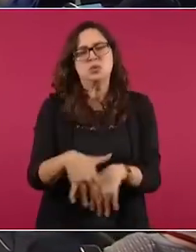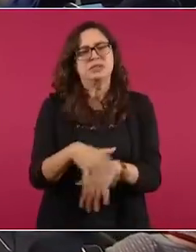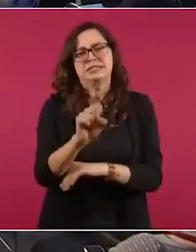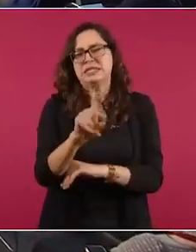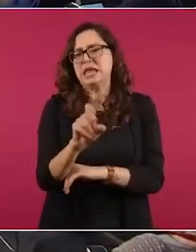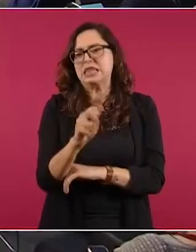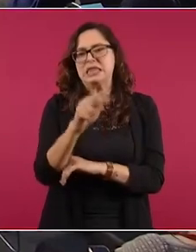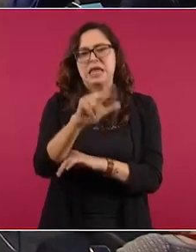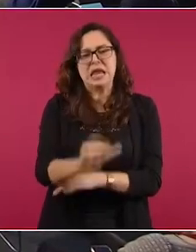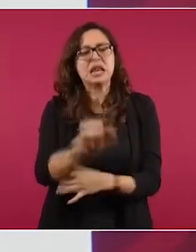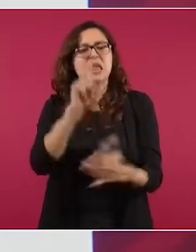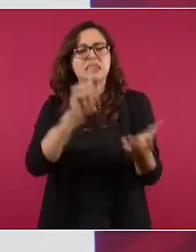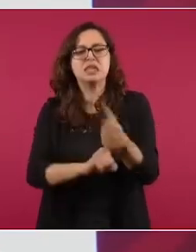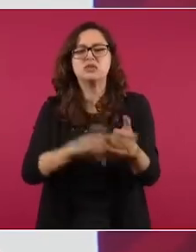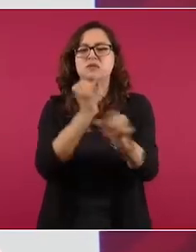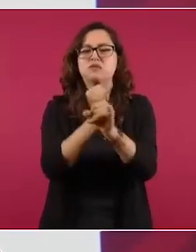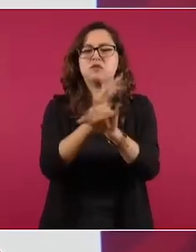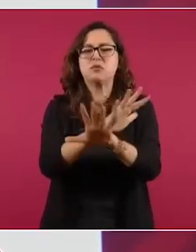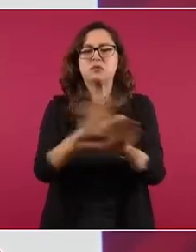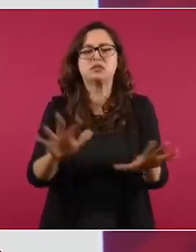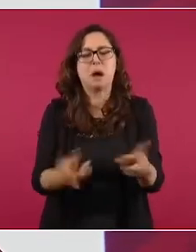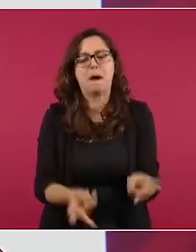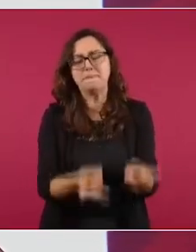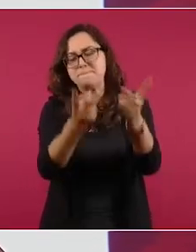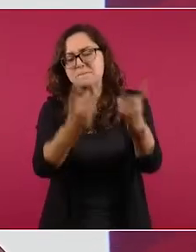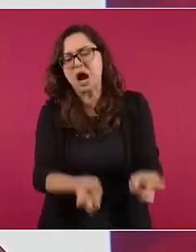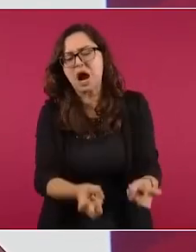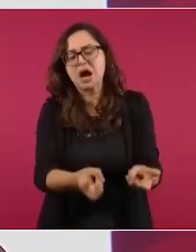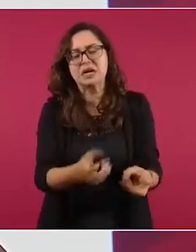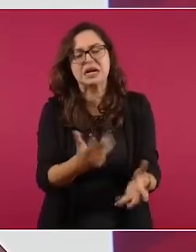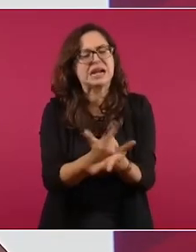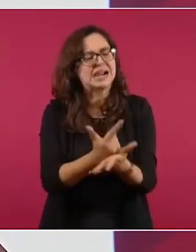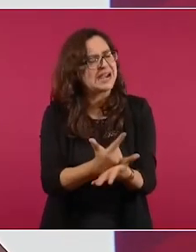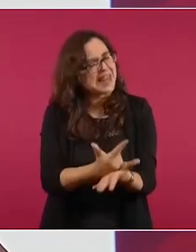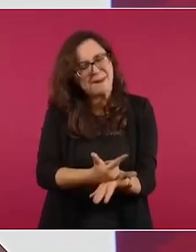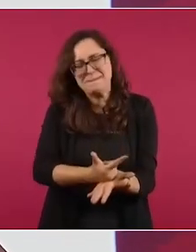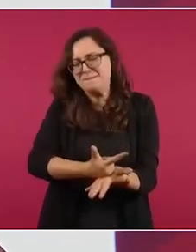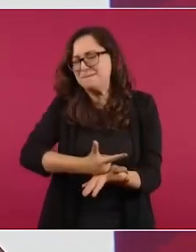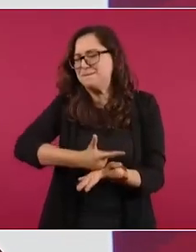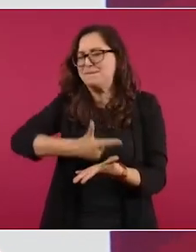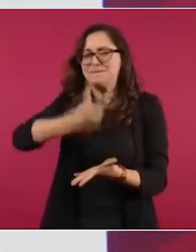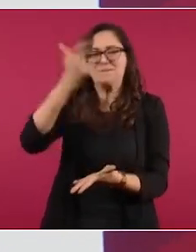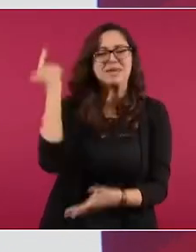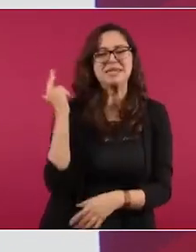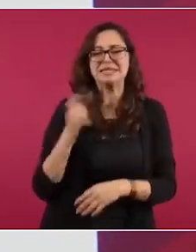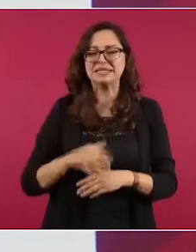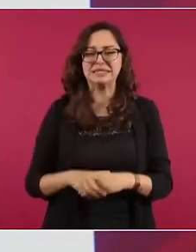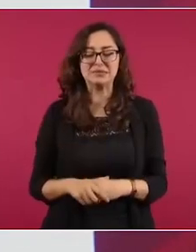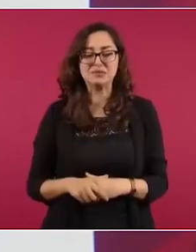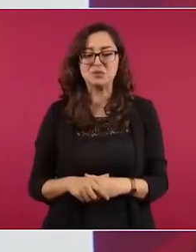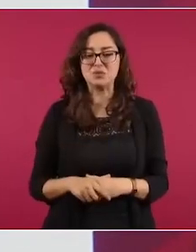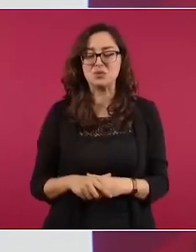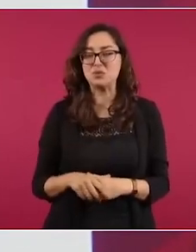del ejército ponga chicoche?